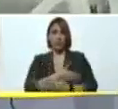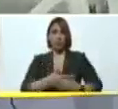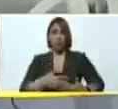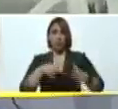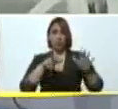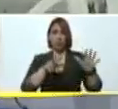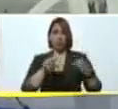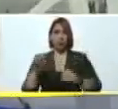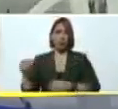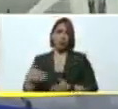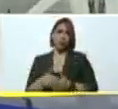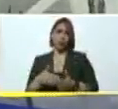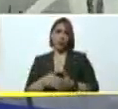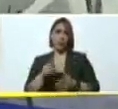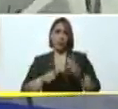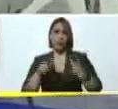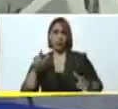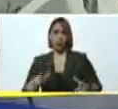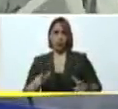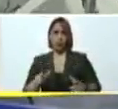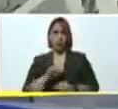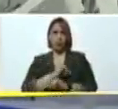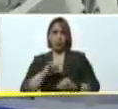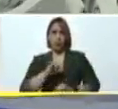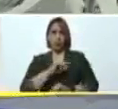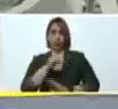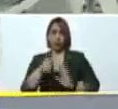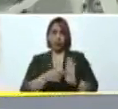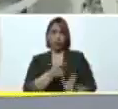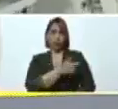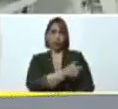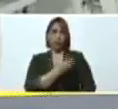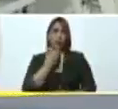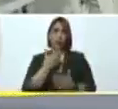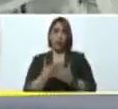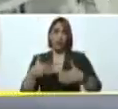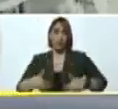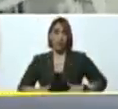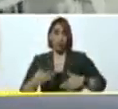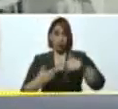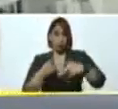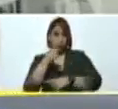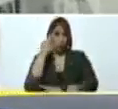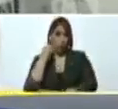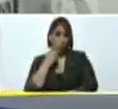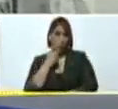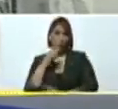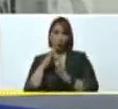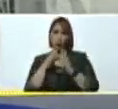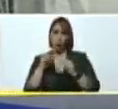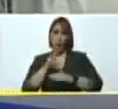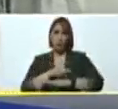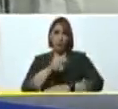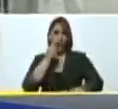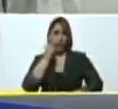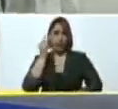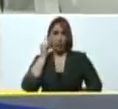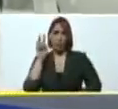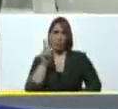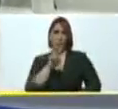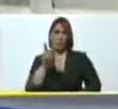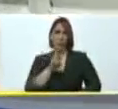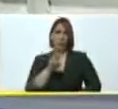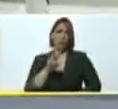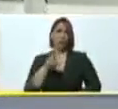ochocientos mil mirandinos y mirandinas vacunadas gracias a su esfuerzo a la revolución bolivariana a todos los médicos venezolanos